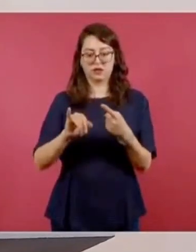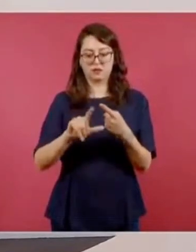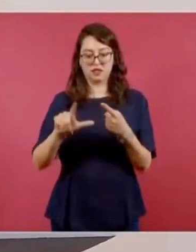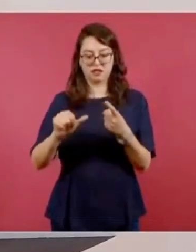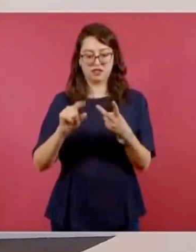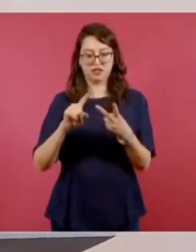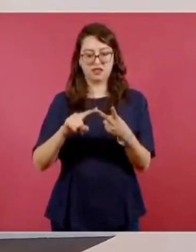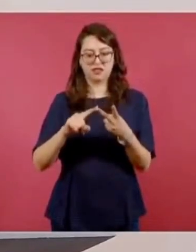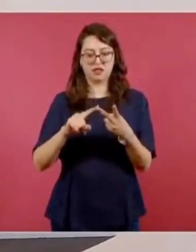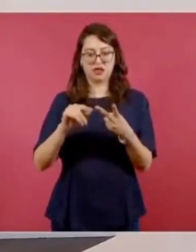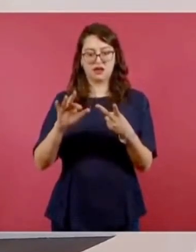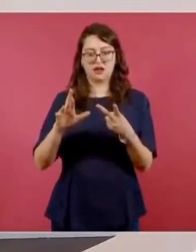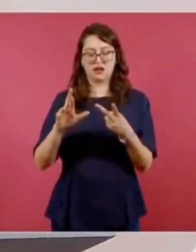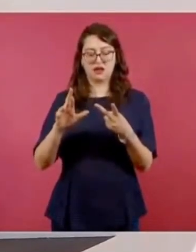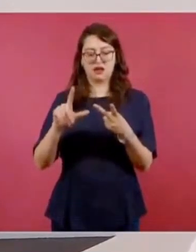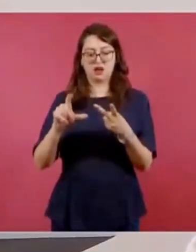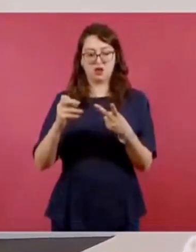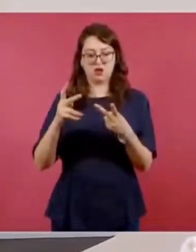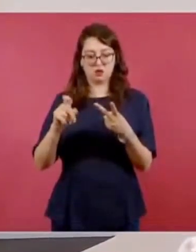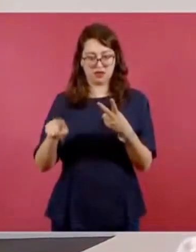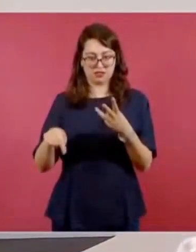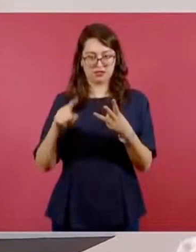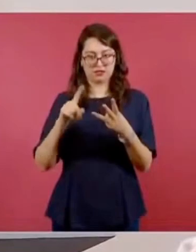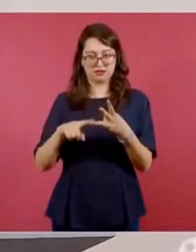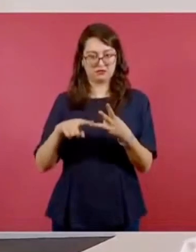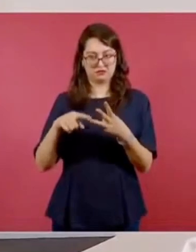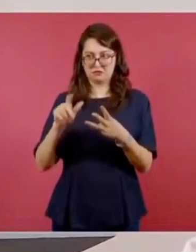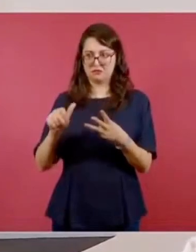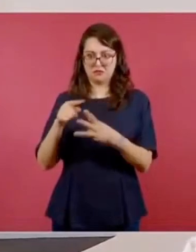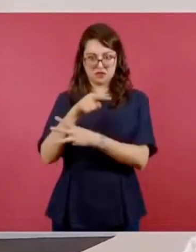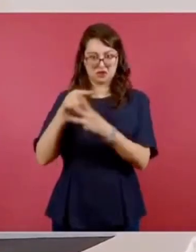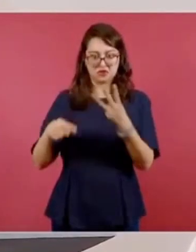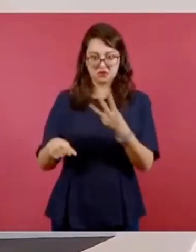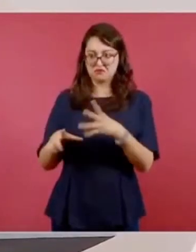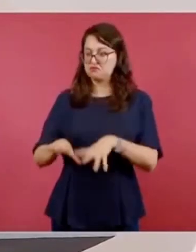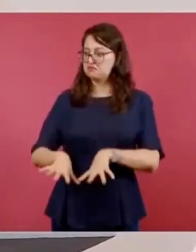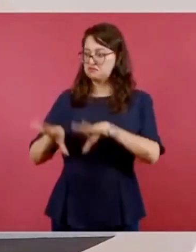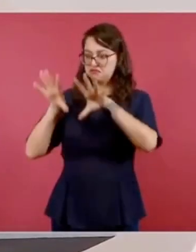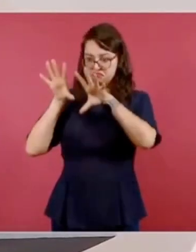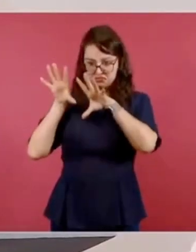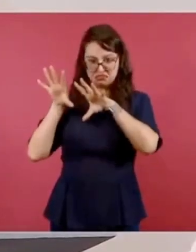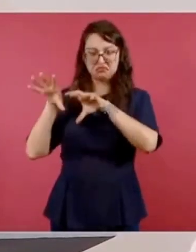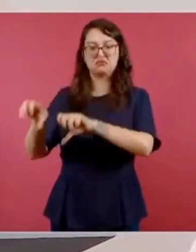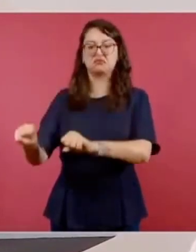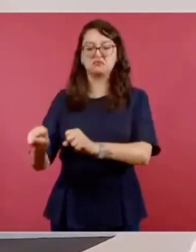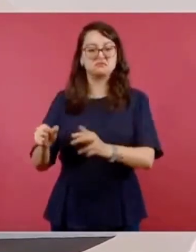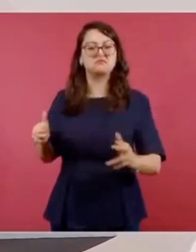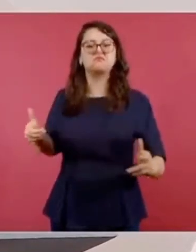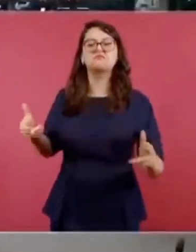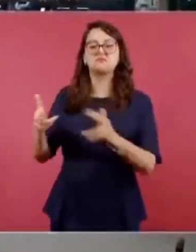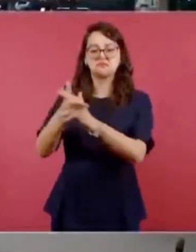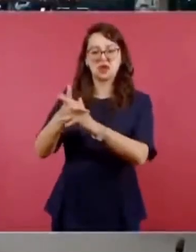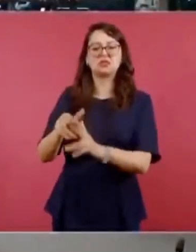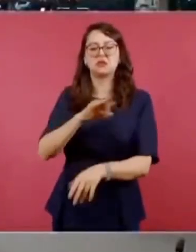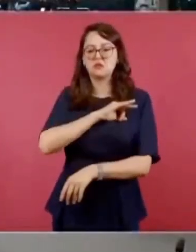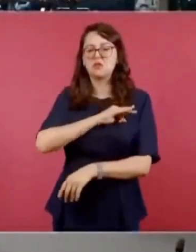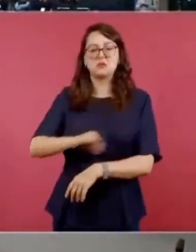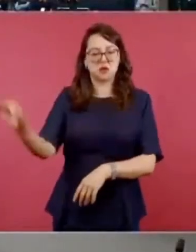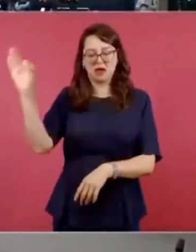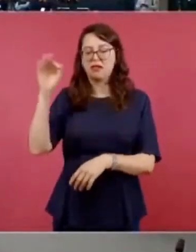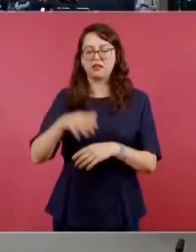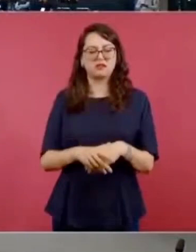Pablo López y ejecutarles sin formación de causa,